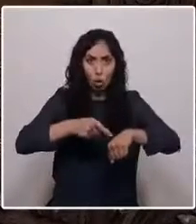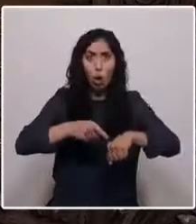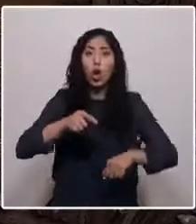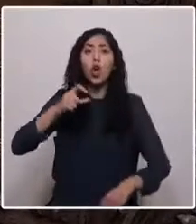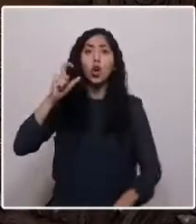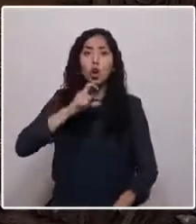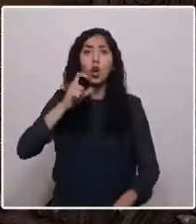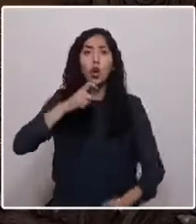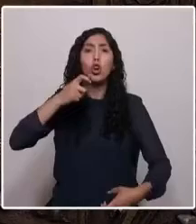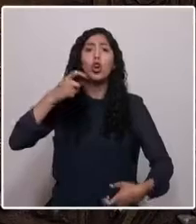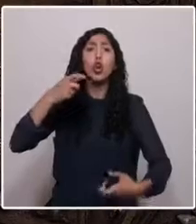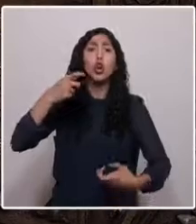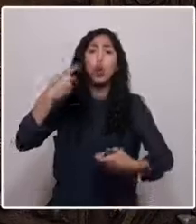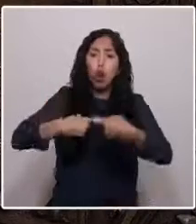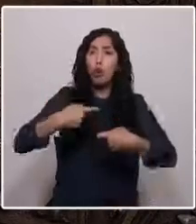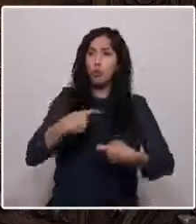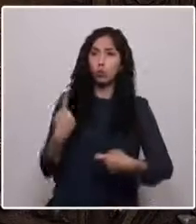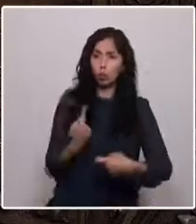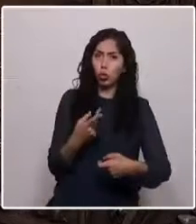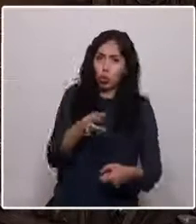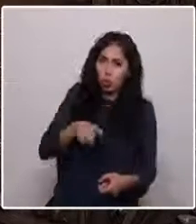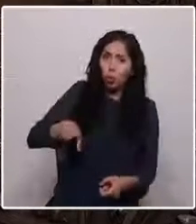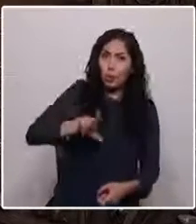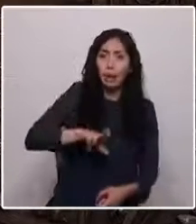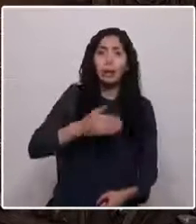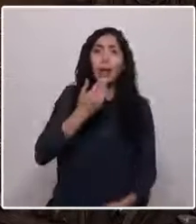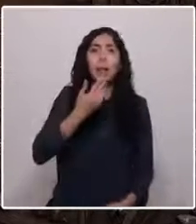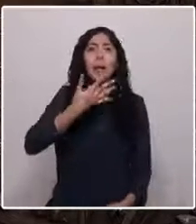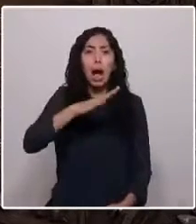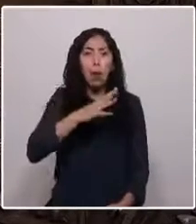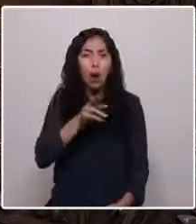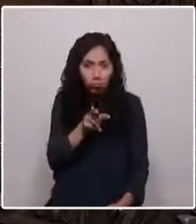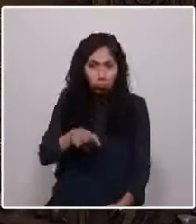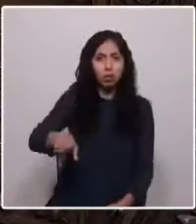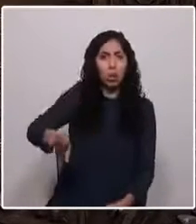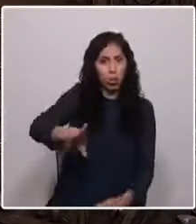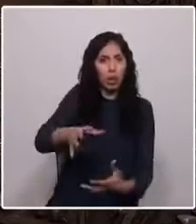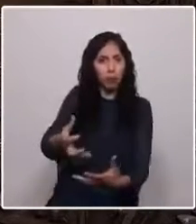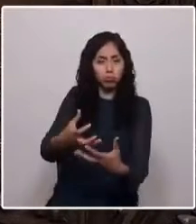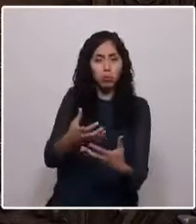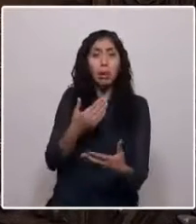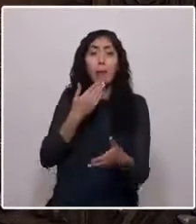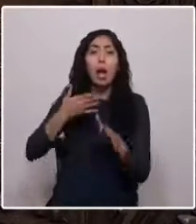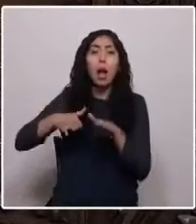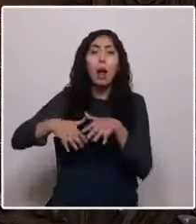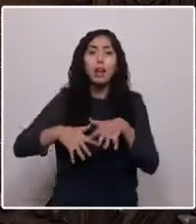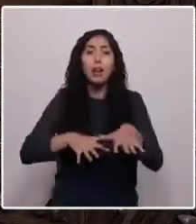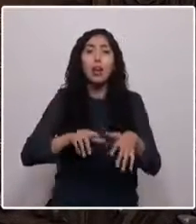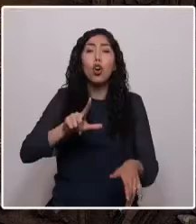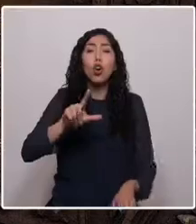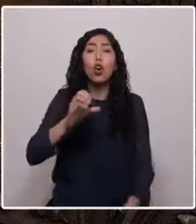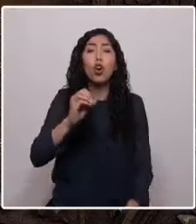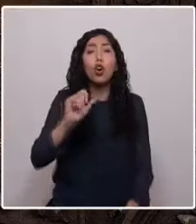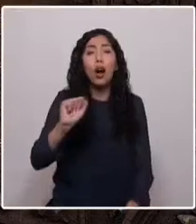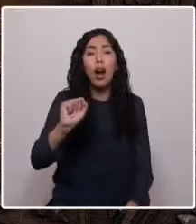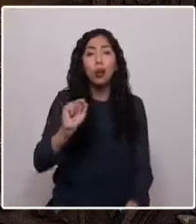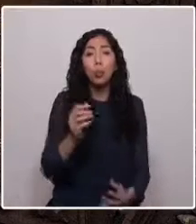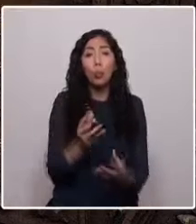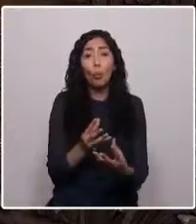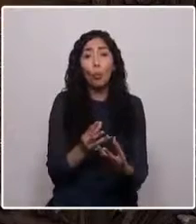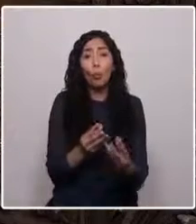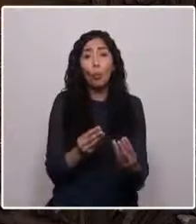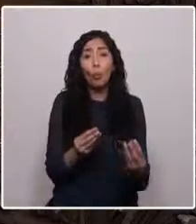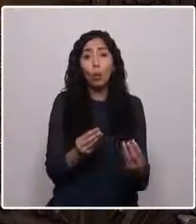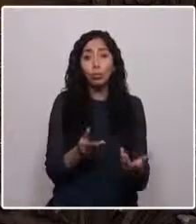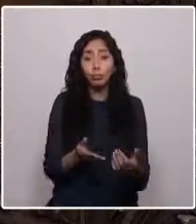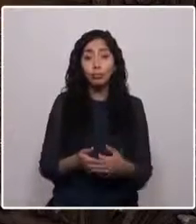Hoy es tiempo de recuperar nuestras aguas. Nuestro agonizante río Loa así lo sabe. Hoy es nuestro